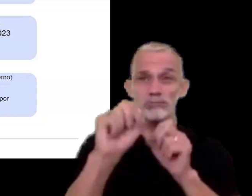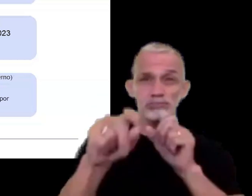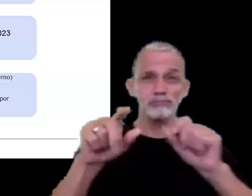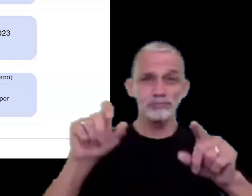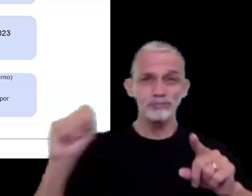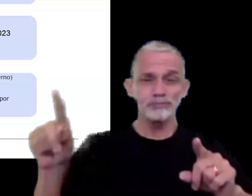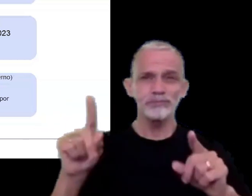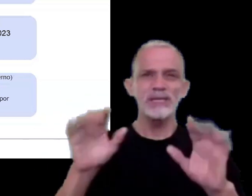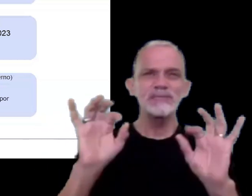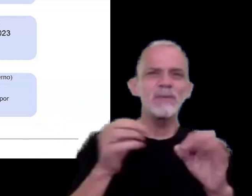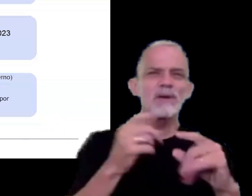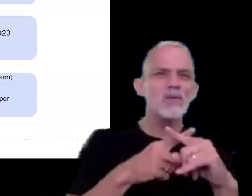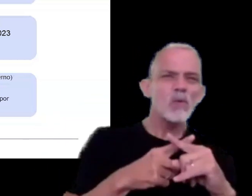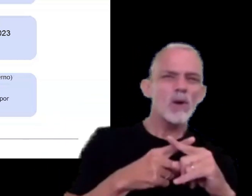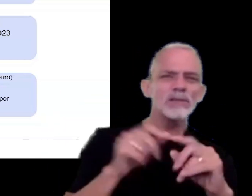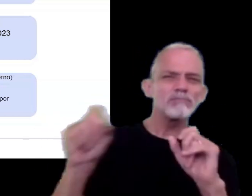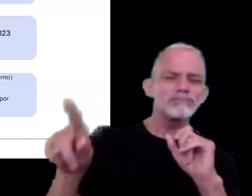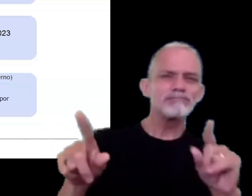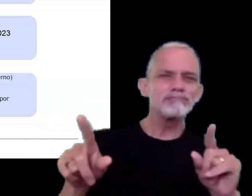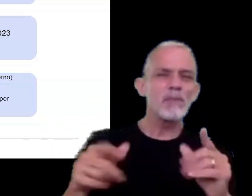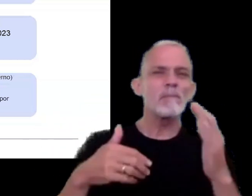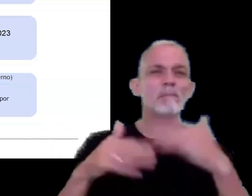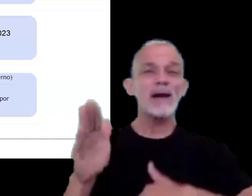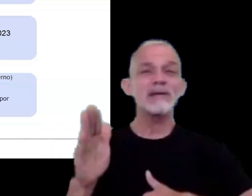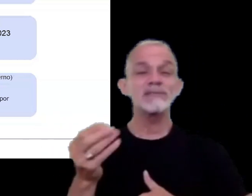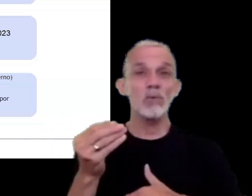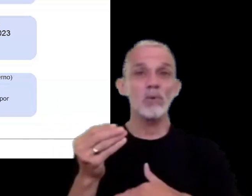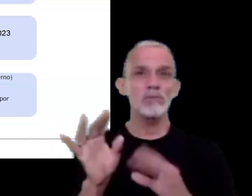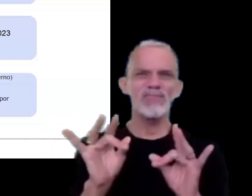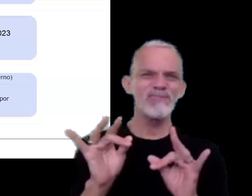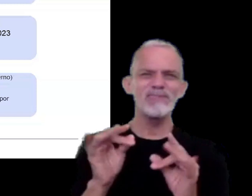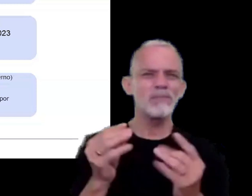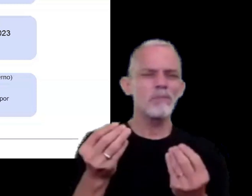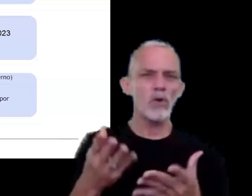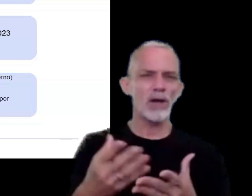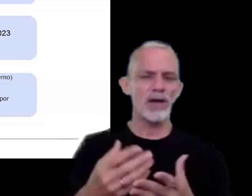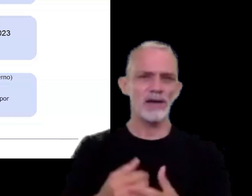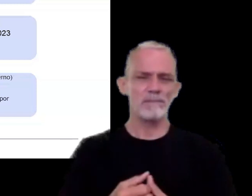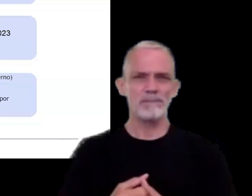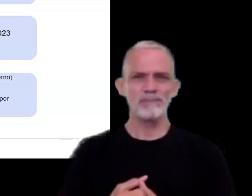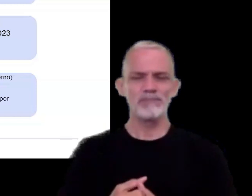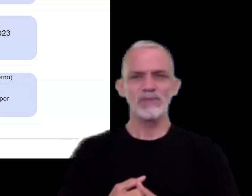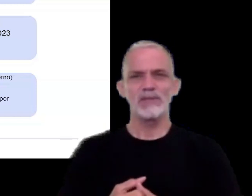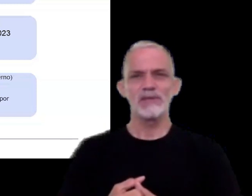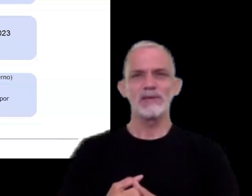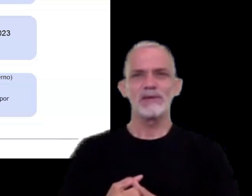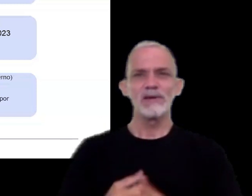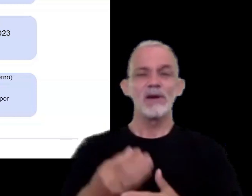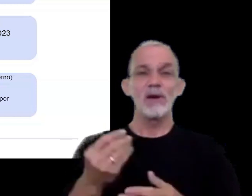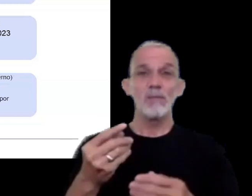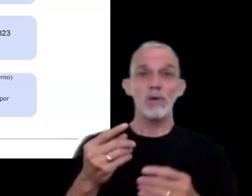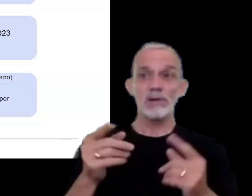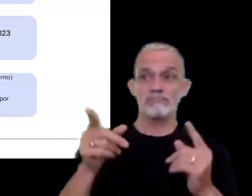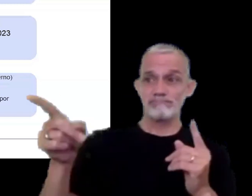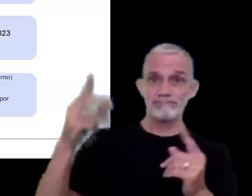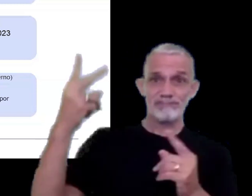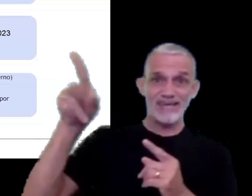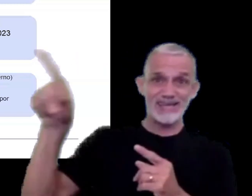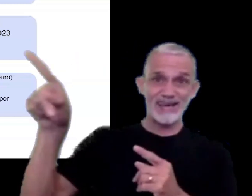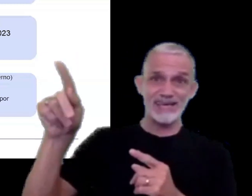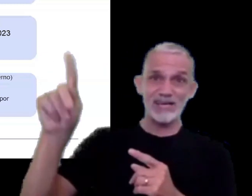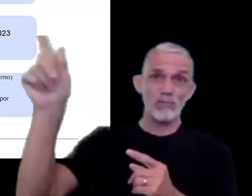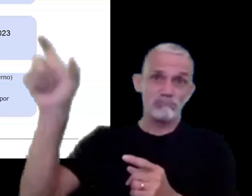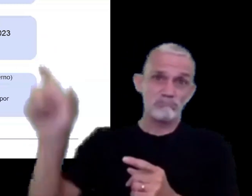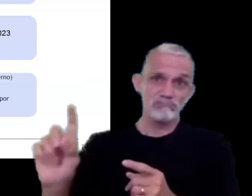determinarlo y especialmente la complejidad se presenta cuando la contraparte del exterior es un sujeto